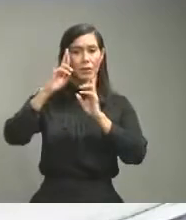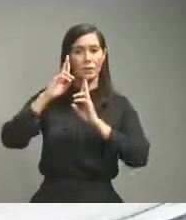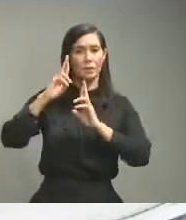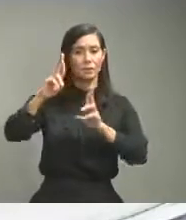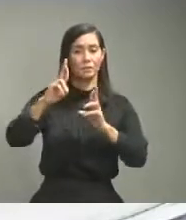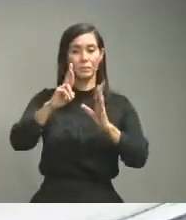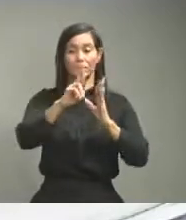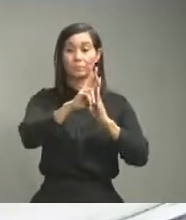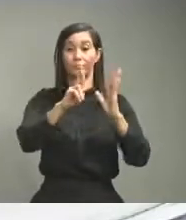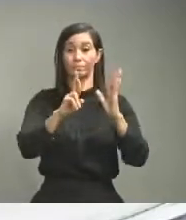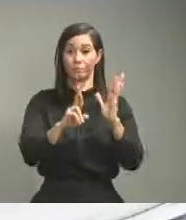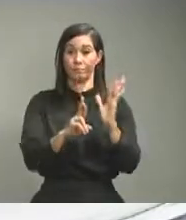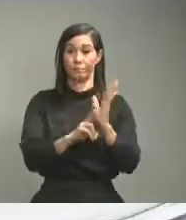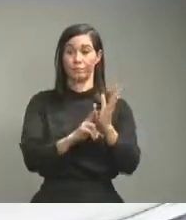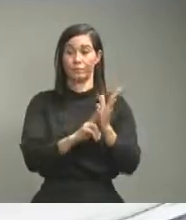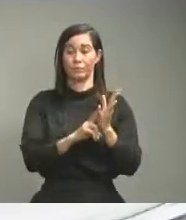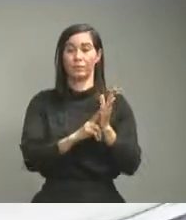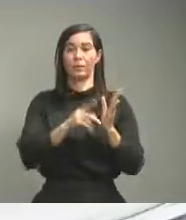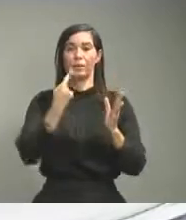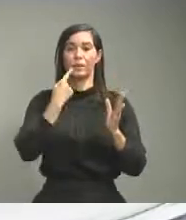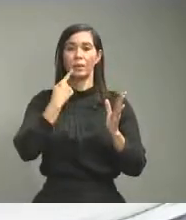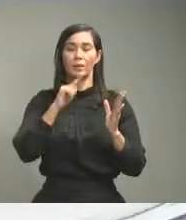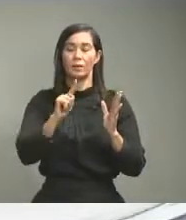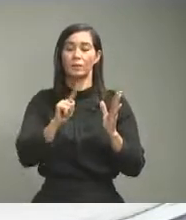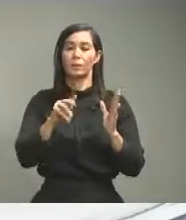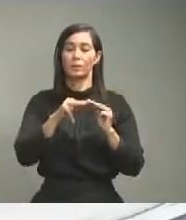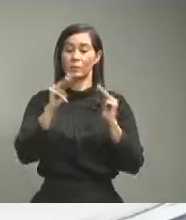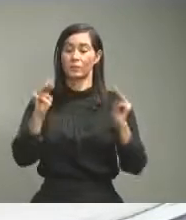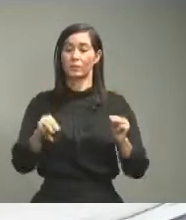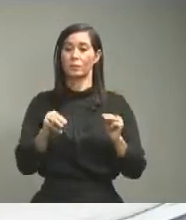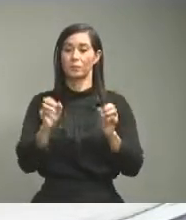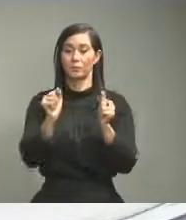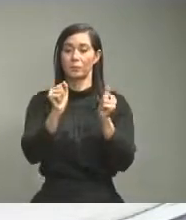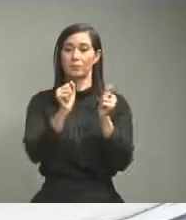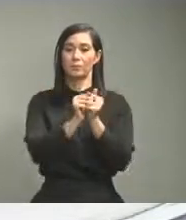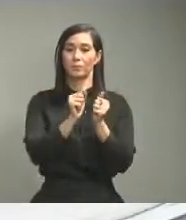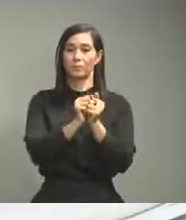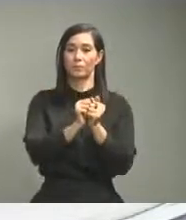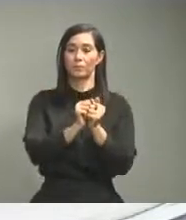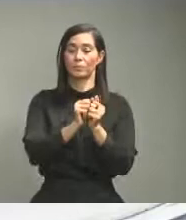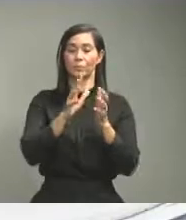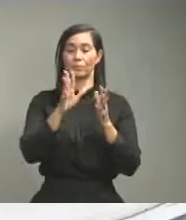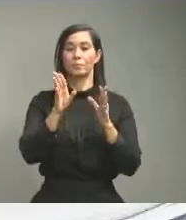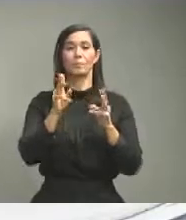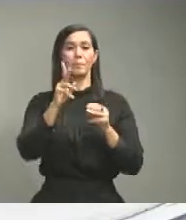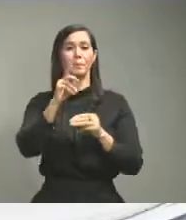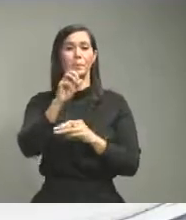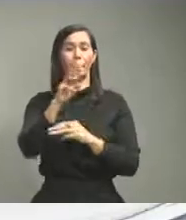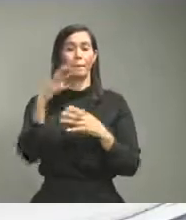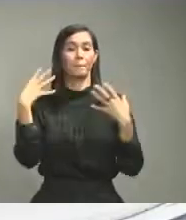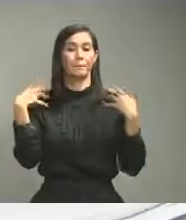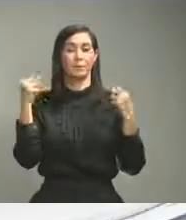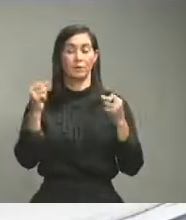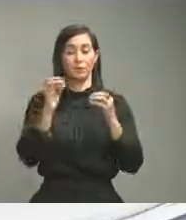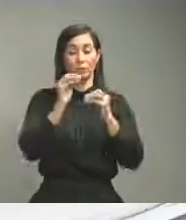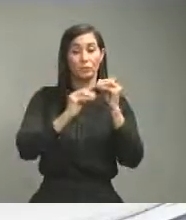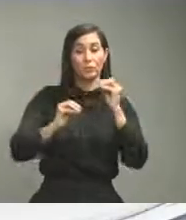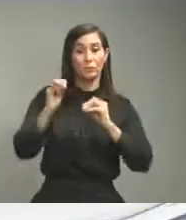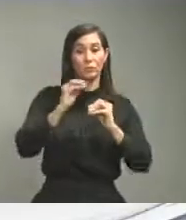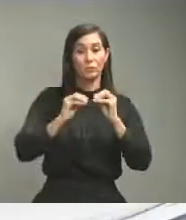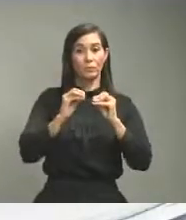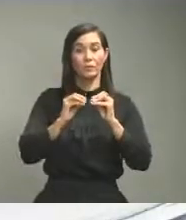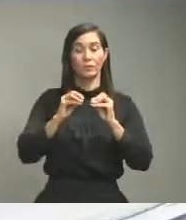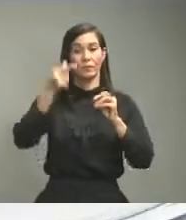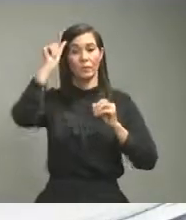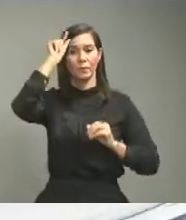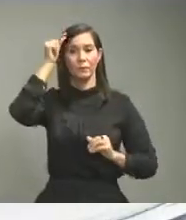planificación que ya se ha hecho junto a la Organización Panamericana de la Salud los organismos del